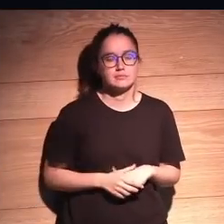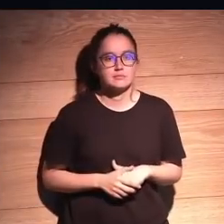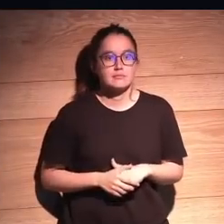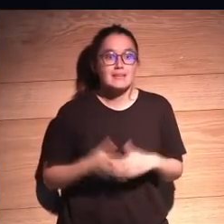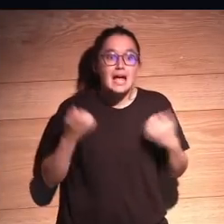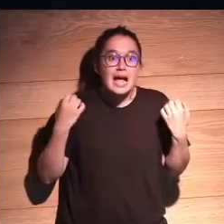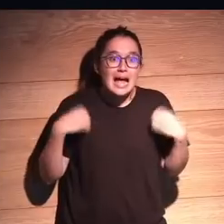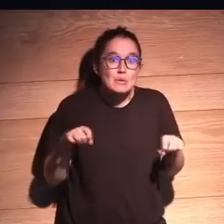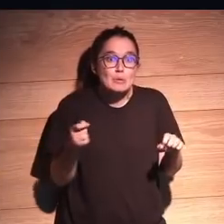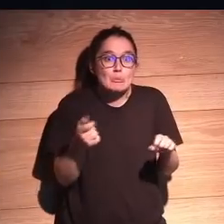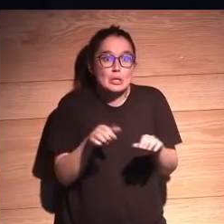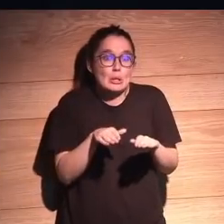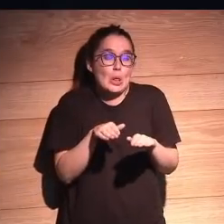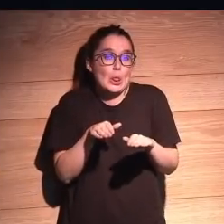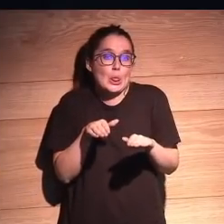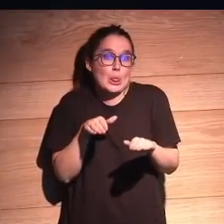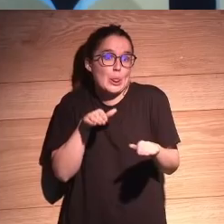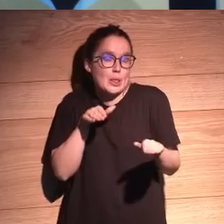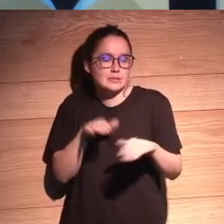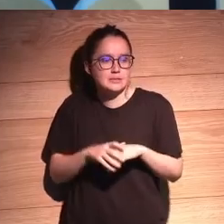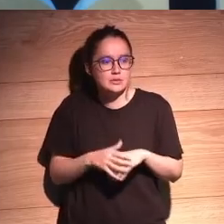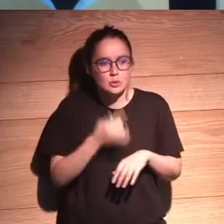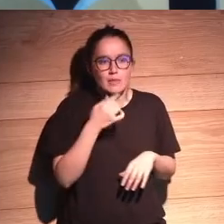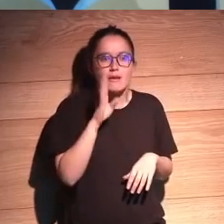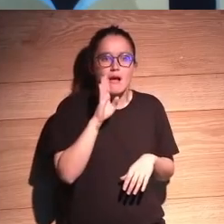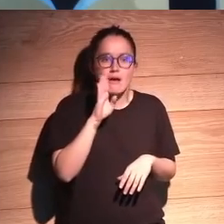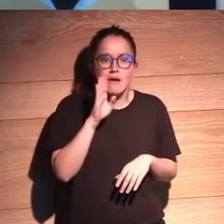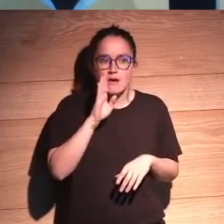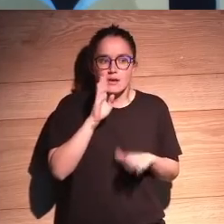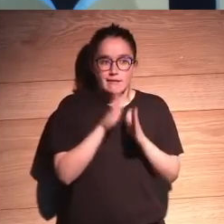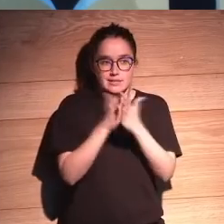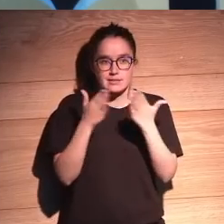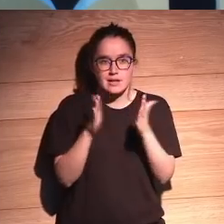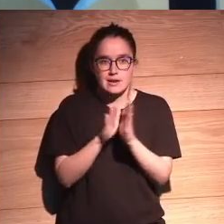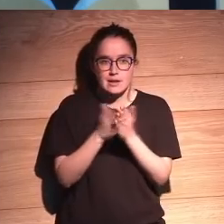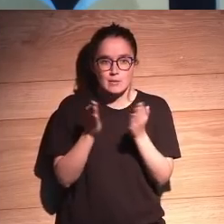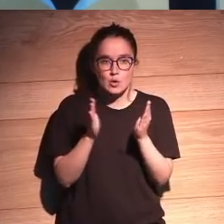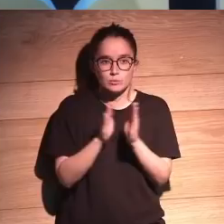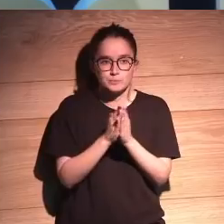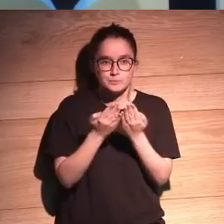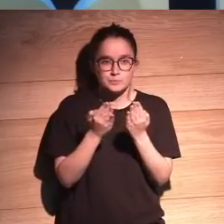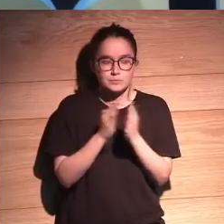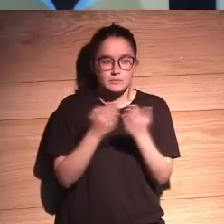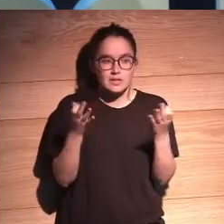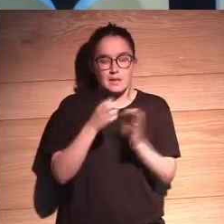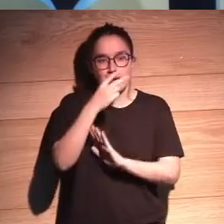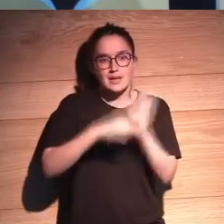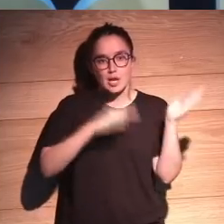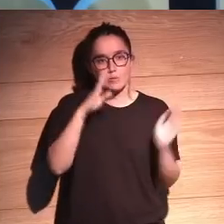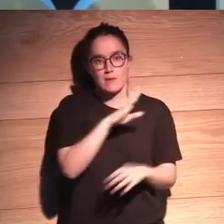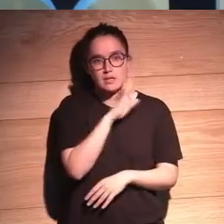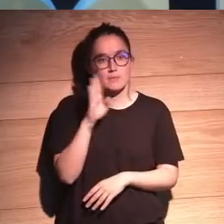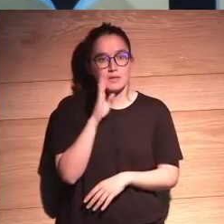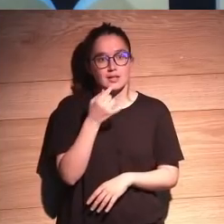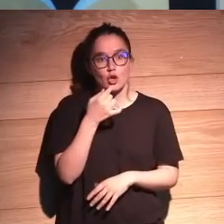Aunque vamos un poquito por atrás. Sí, vamos lentos. Tú me decías antes que este libro estaba... que lo deberían leer los padres y las